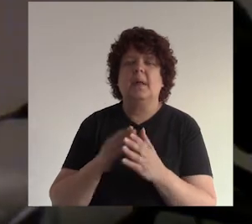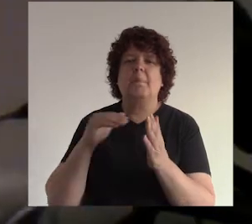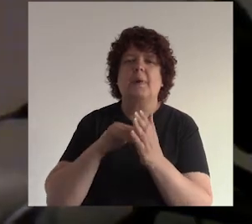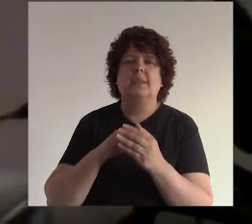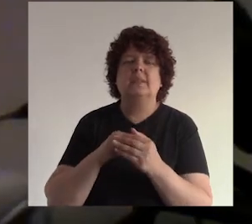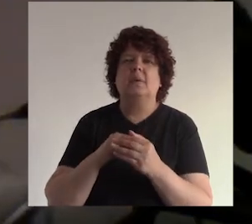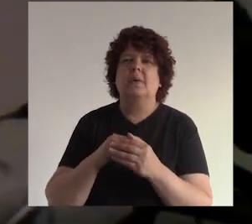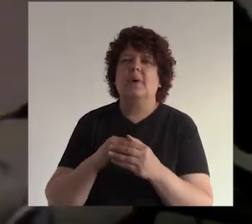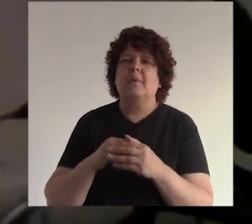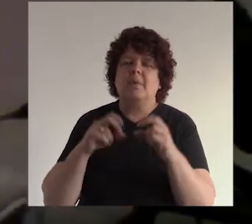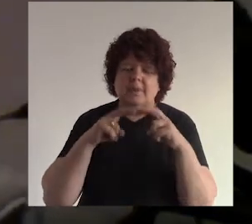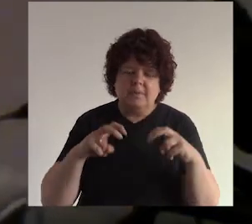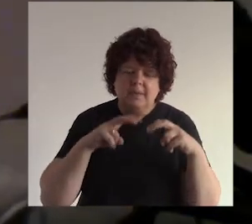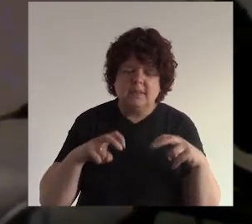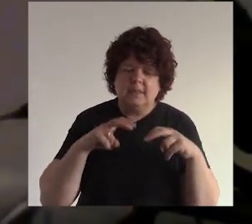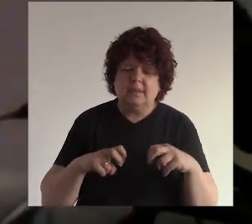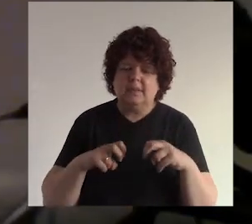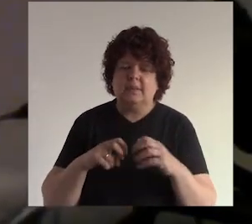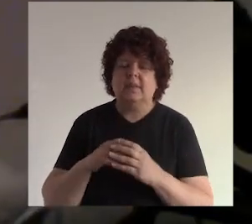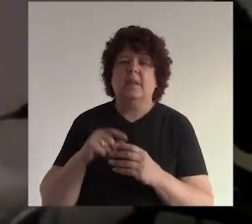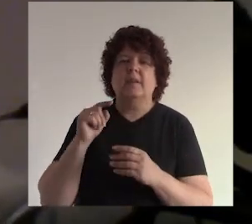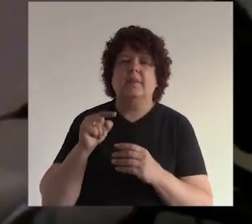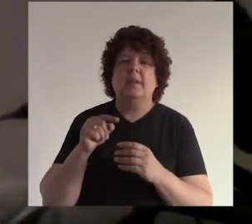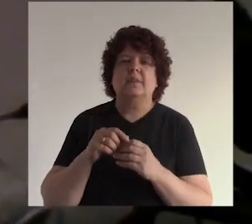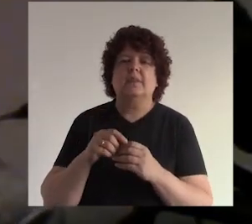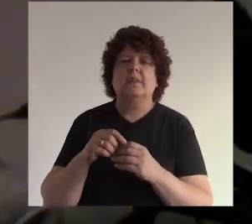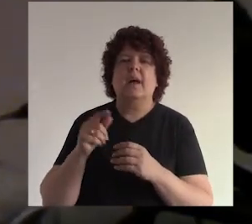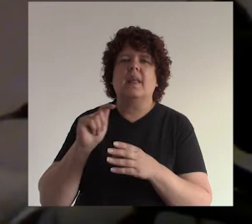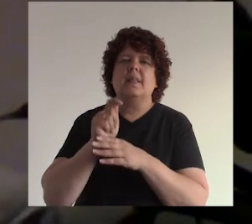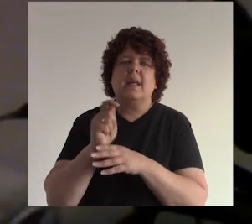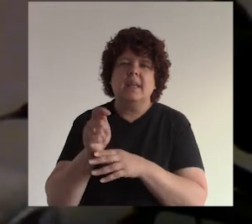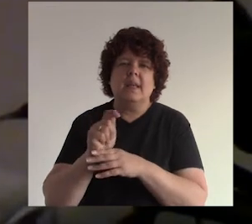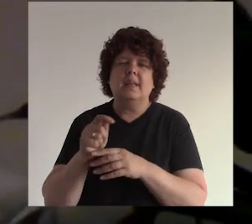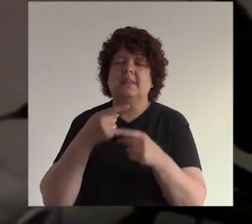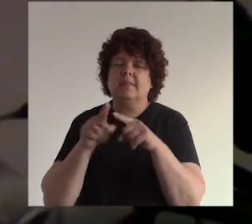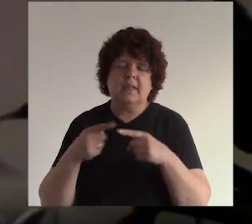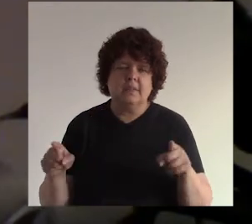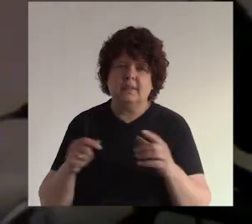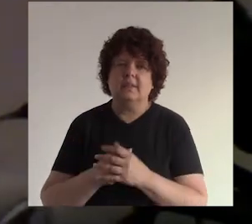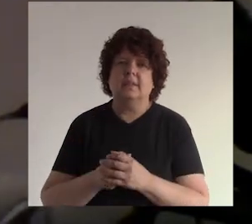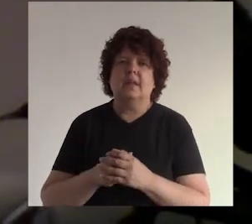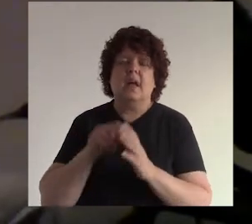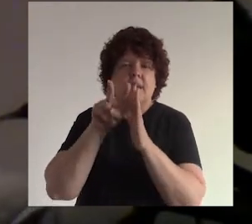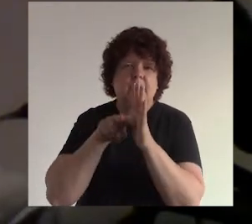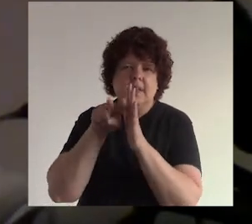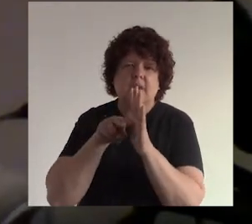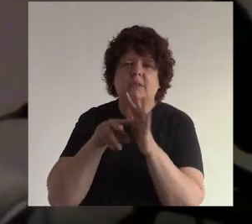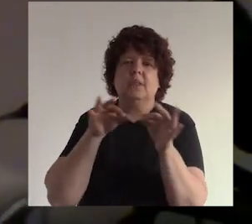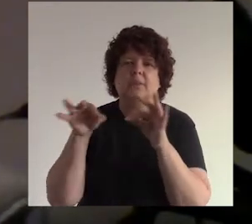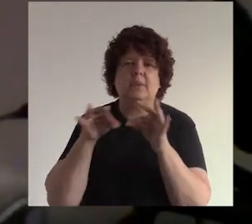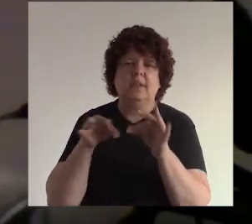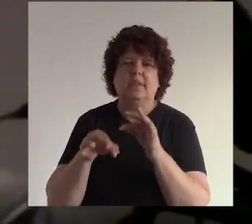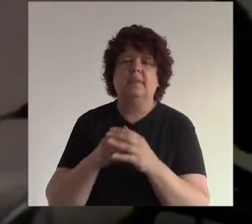parte un poco más académica por decirlo así que para eso de hecho hay cursos talleres también hay material hay videos